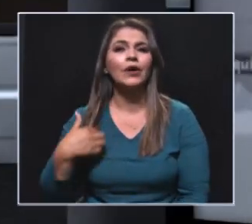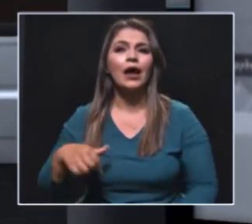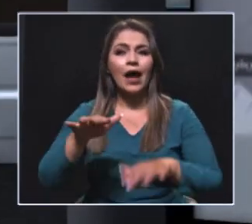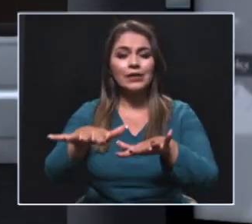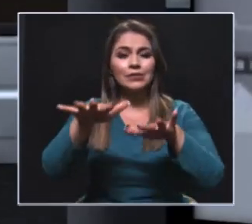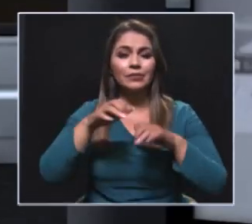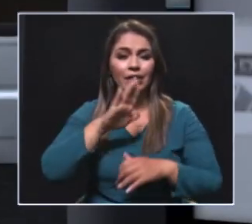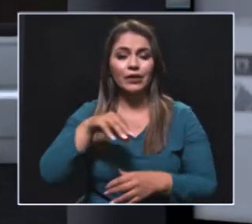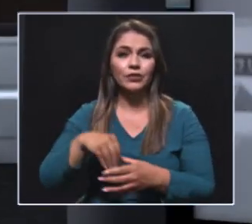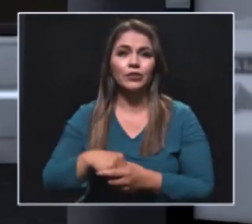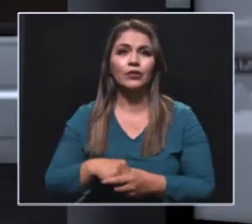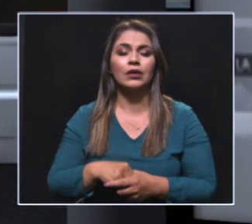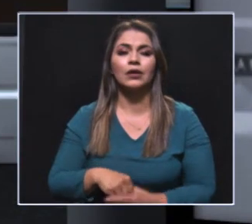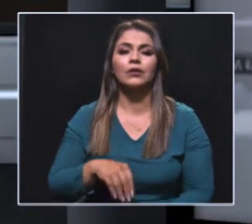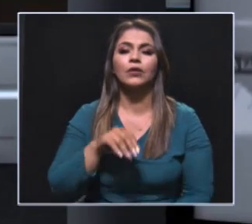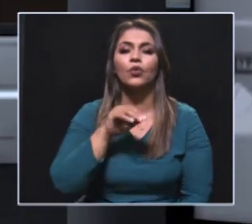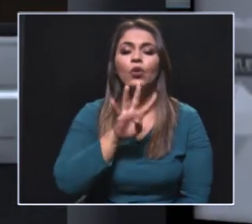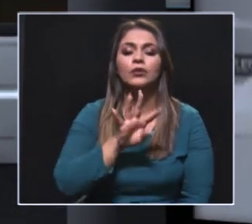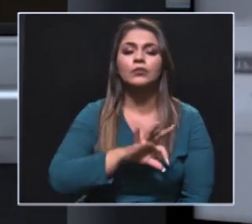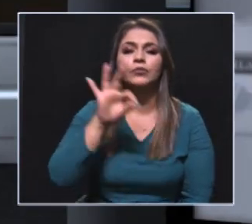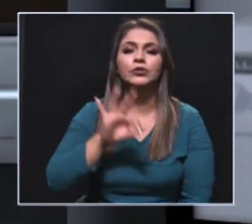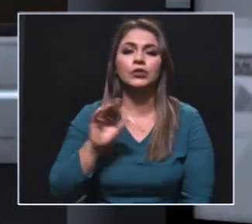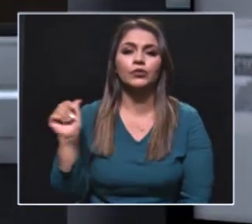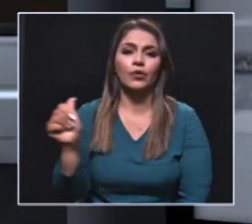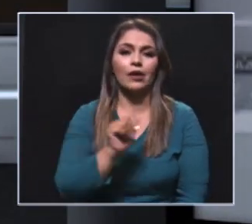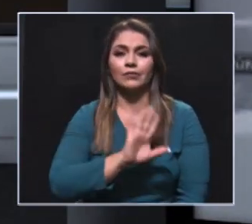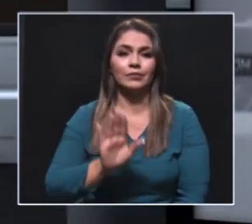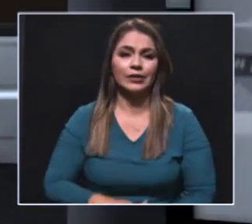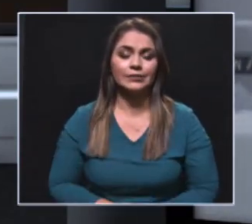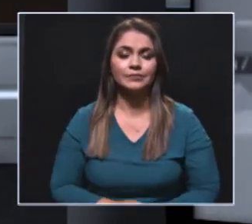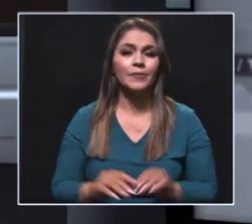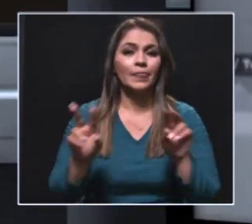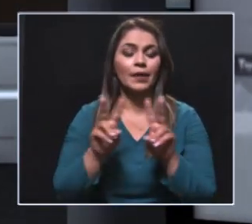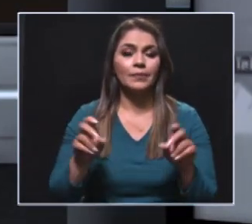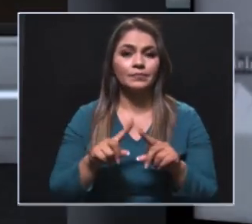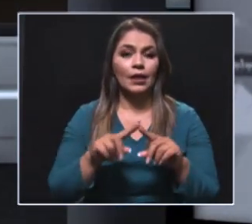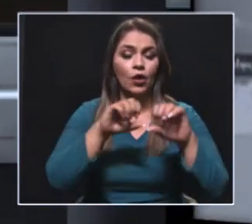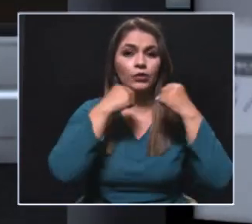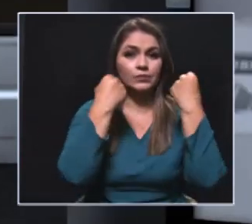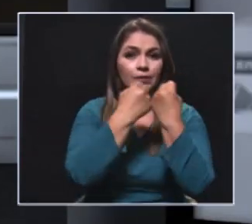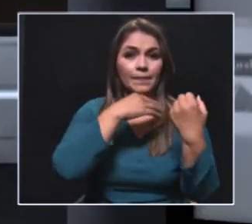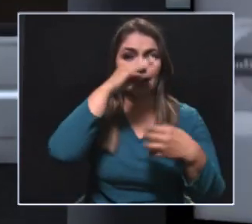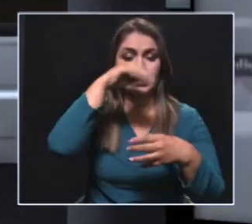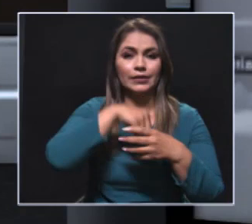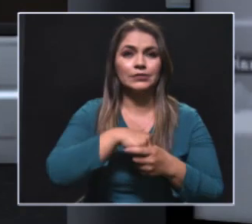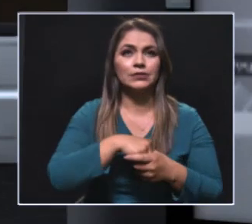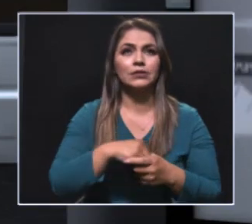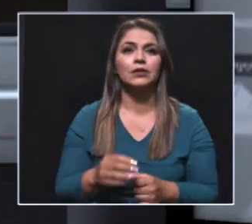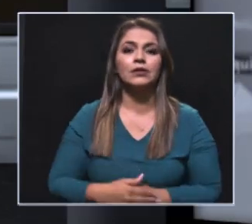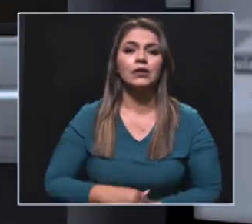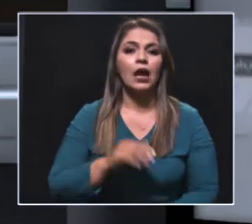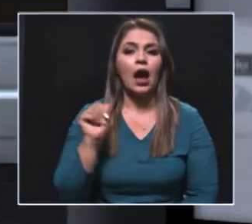Antioquia solo el 4% está representando a la mujer. Y en el tema del Consejo de Medellín fueron elegidas